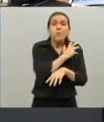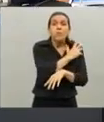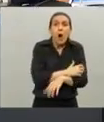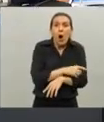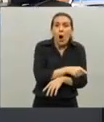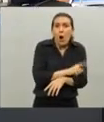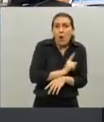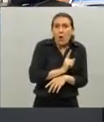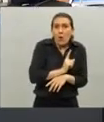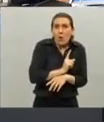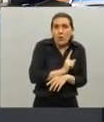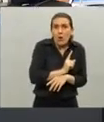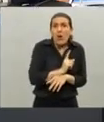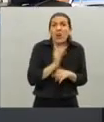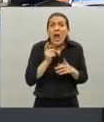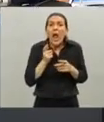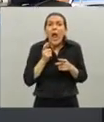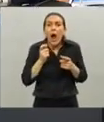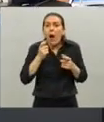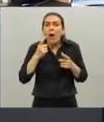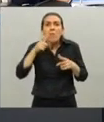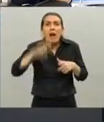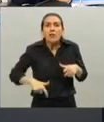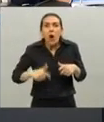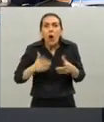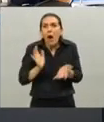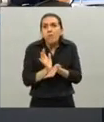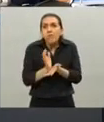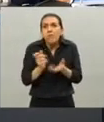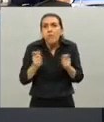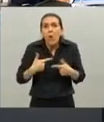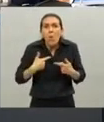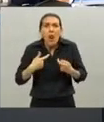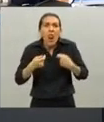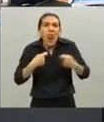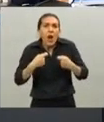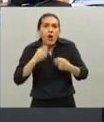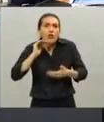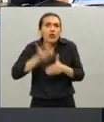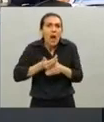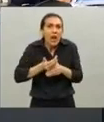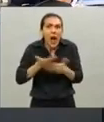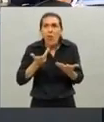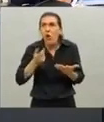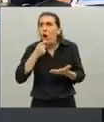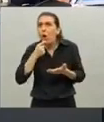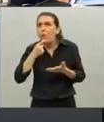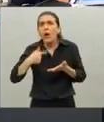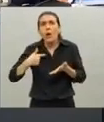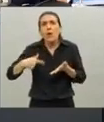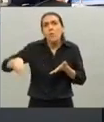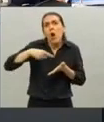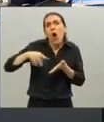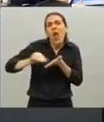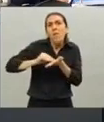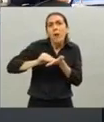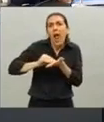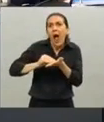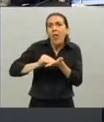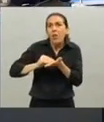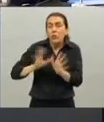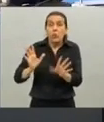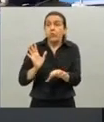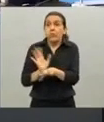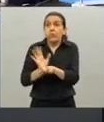es el pequeño comerciante que no va a poder levantar su persiana es el empleado que quedó desempleado